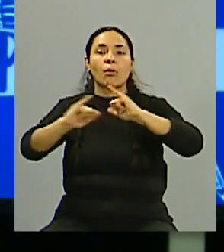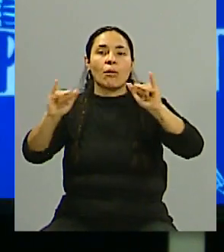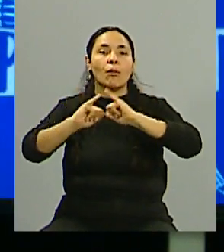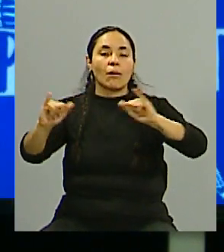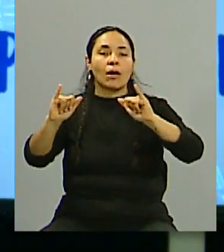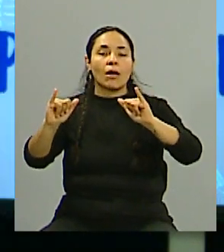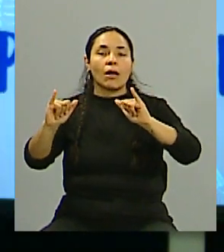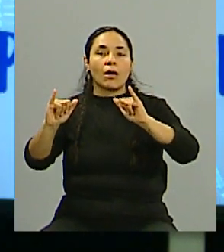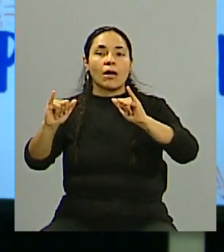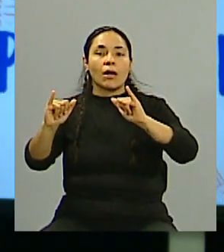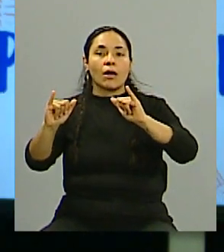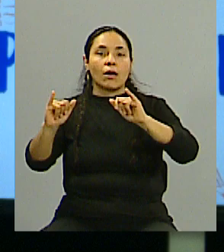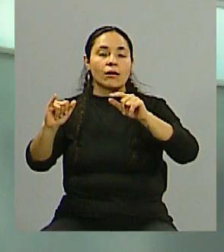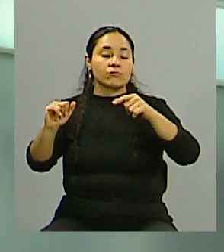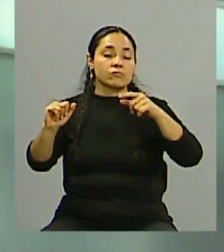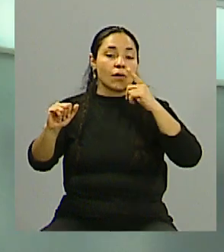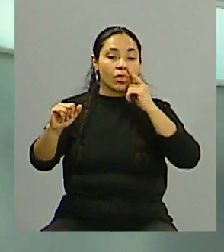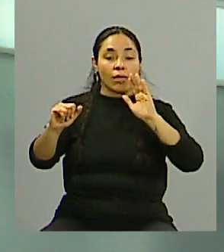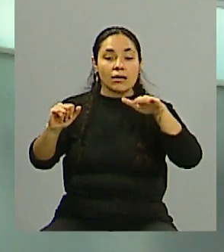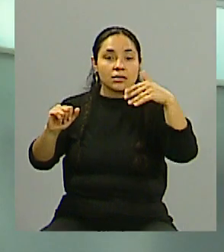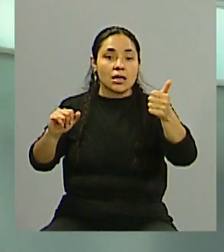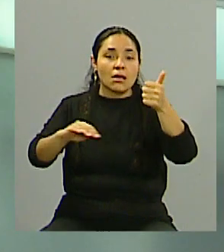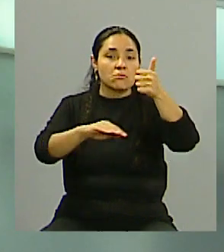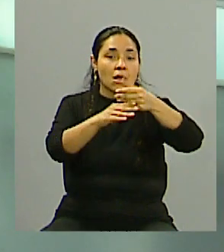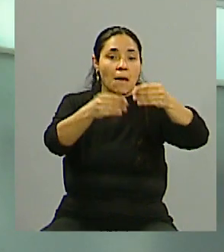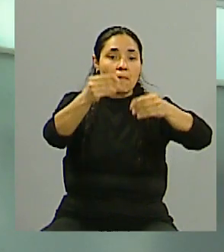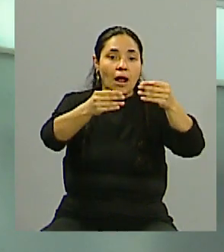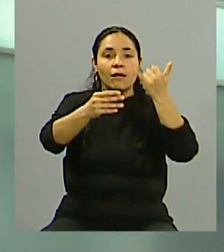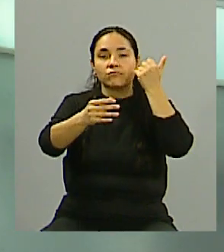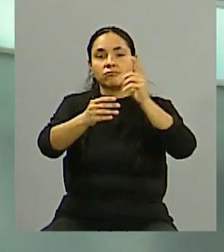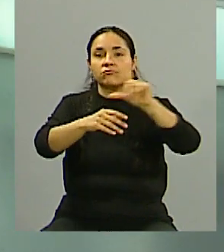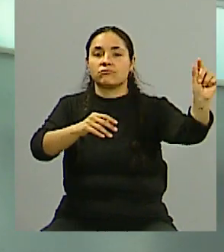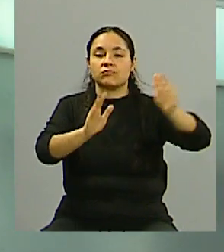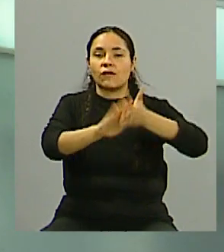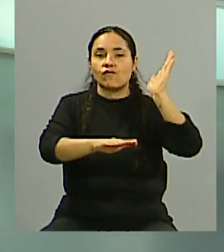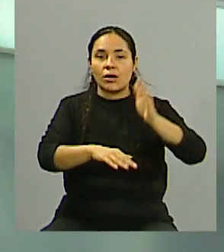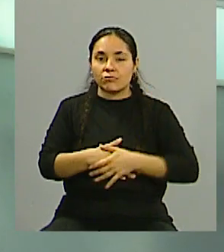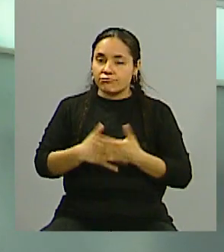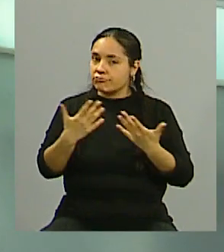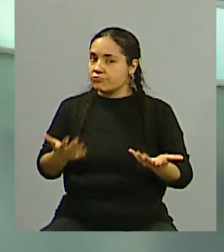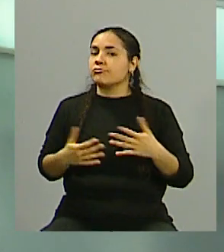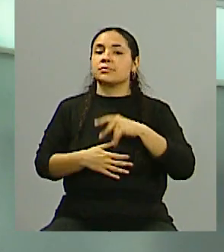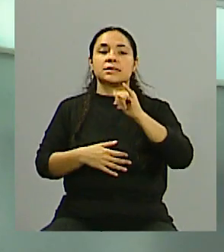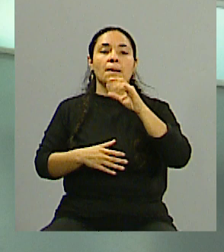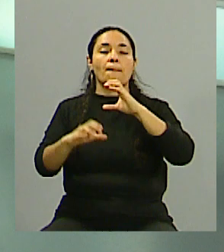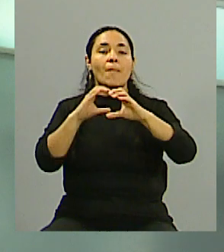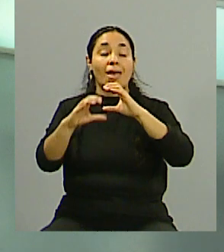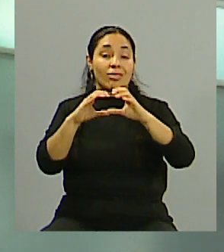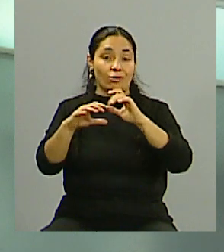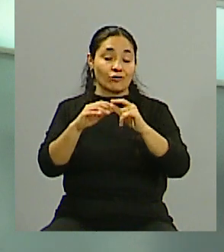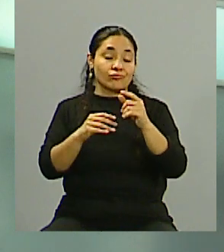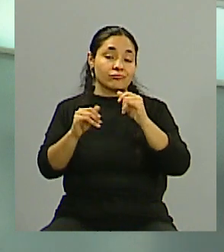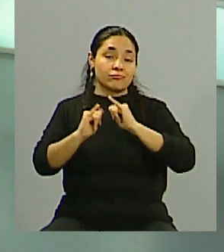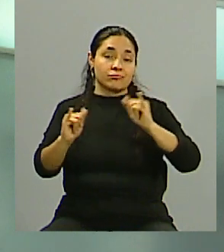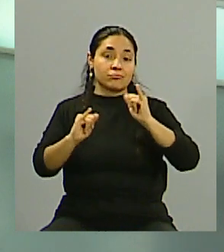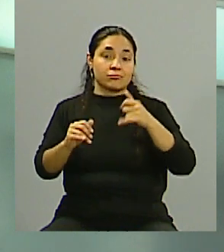otro día ya no estaban en la plaza. Claro. Es verdad. De hecho, había muchos móviles de medios que fueron porque sabían que